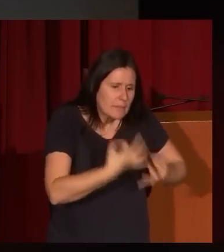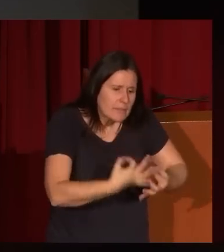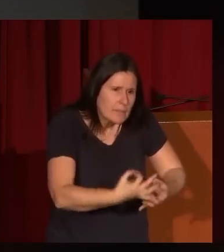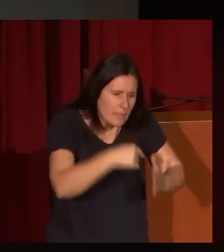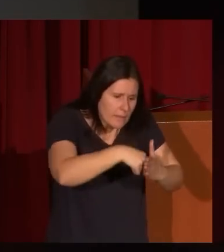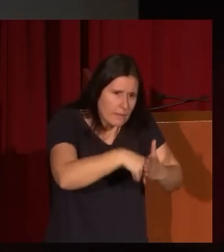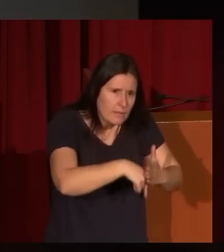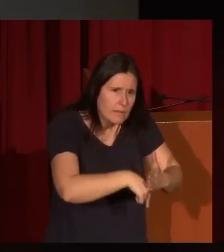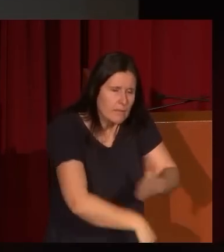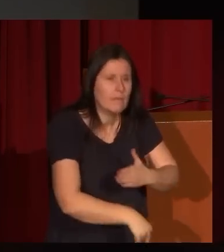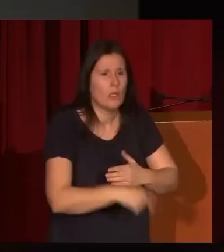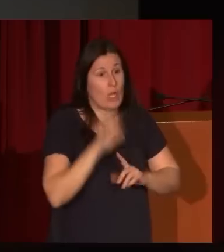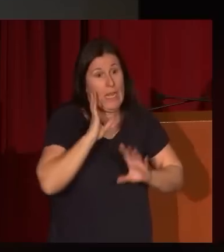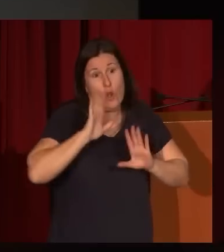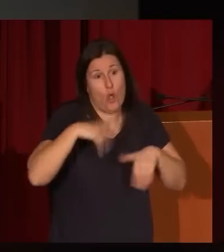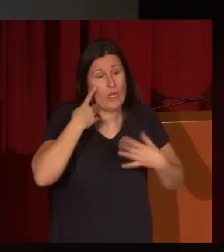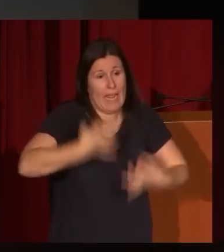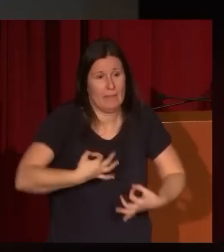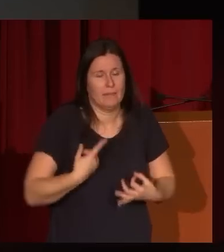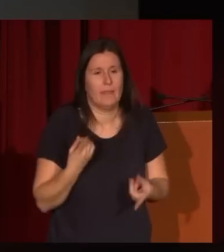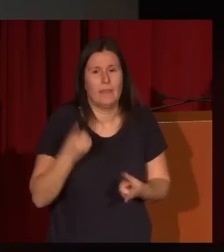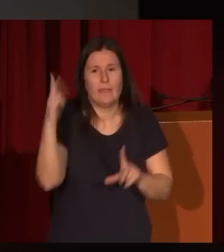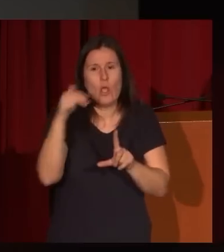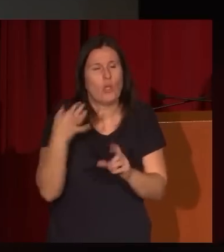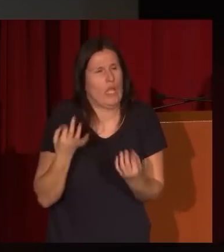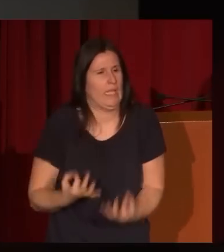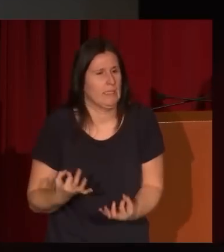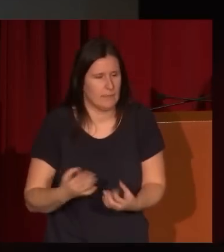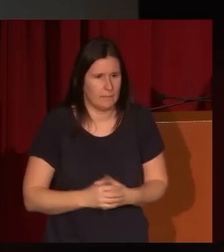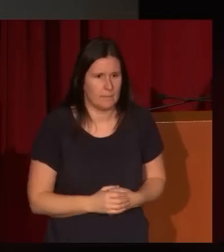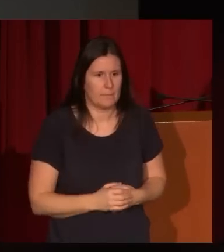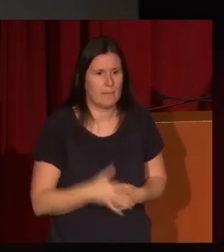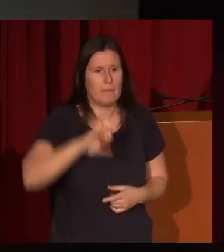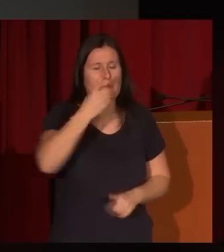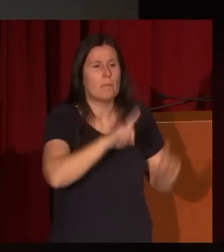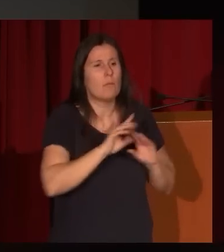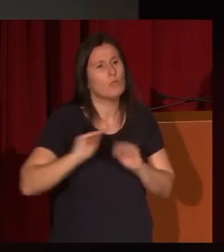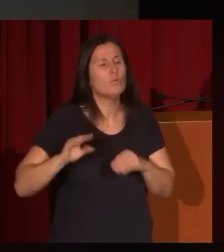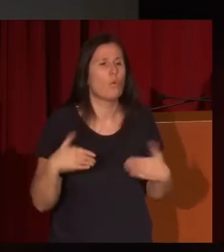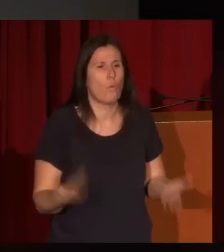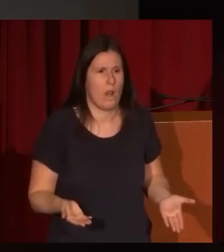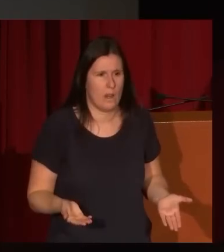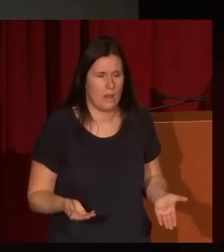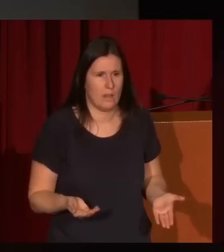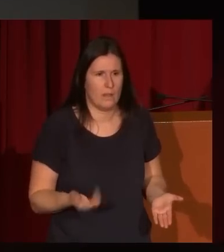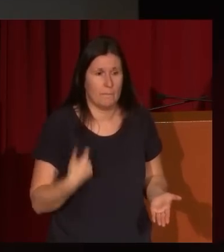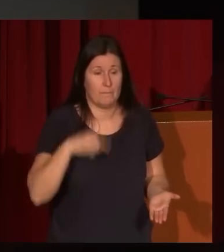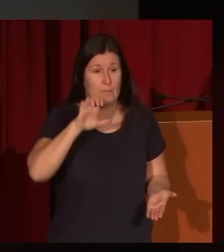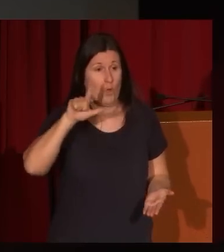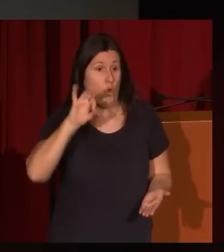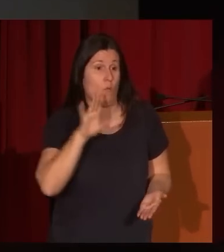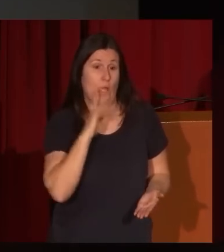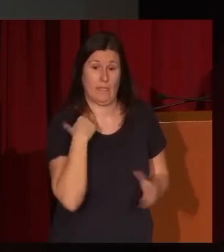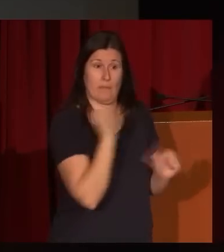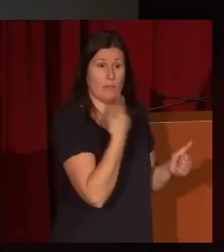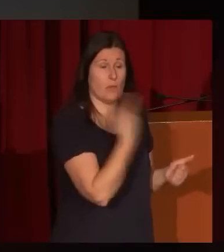destila Eugenio Lucas como pintor. ¿Cuál es el primer problema de Eugenio Lucas? Es que Eugenio Lucas, como hemos